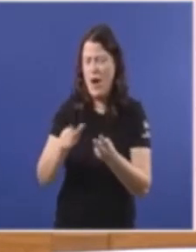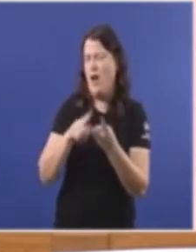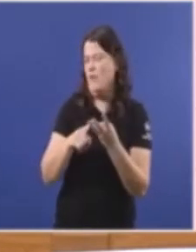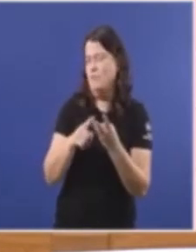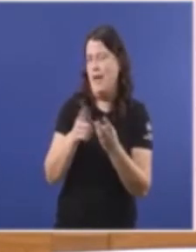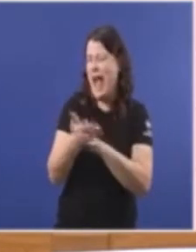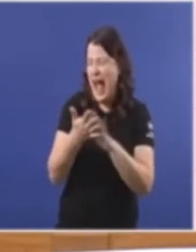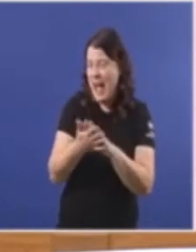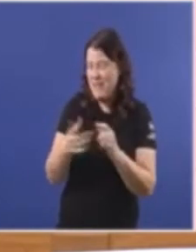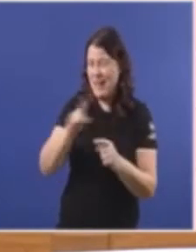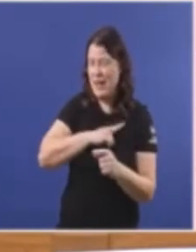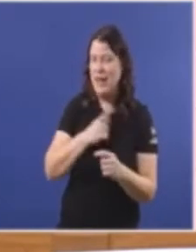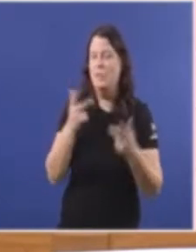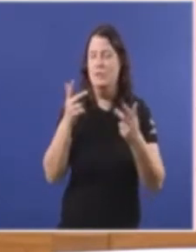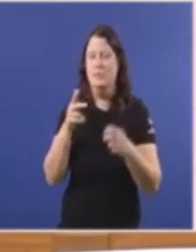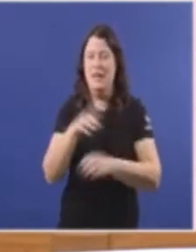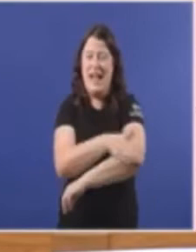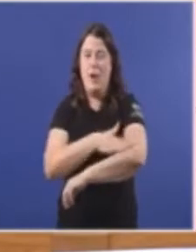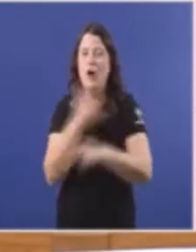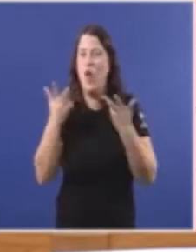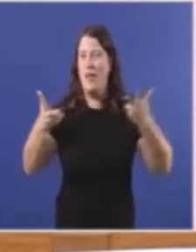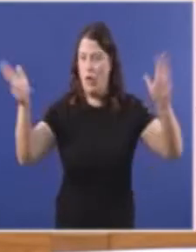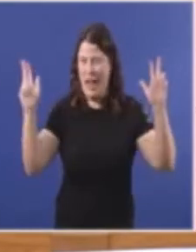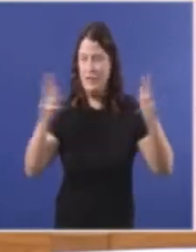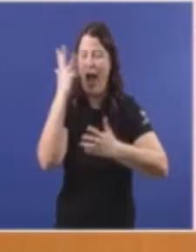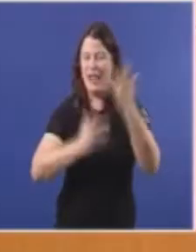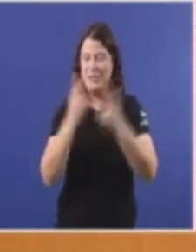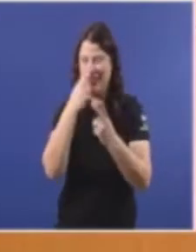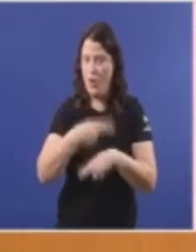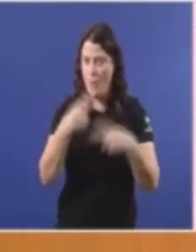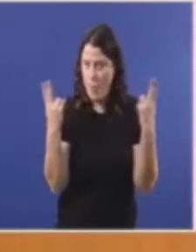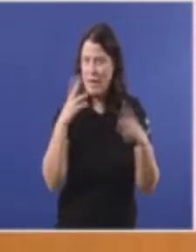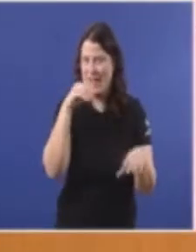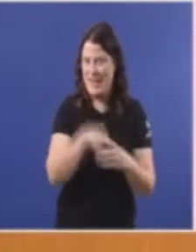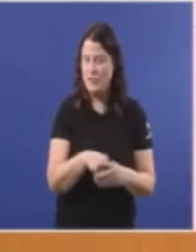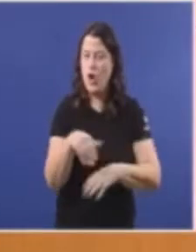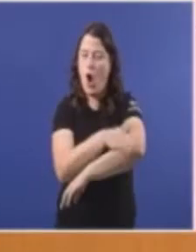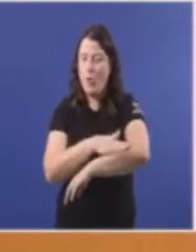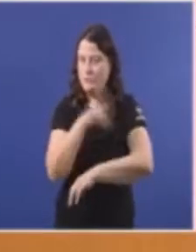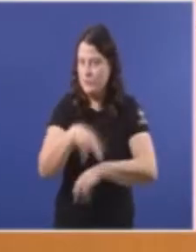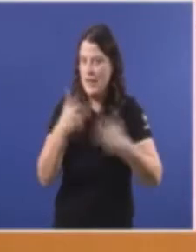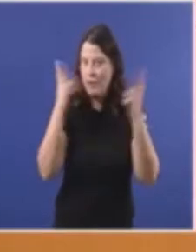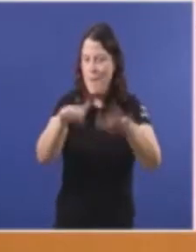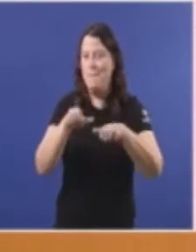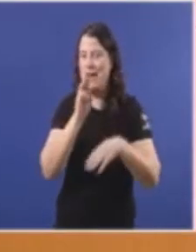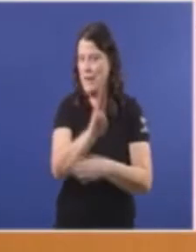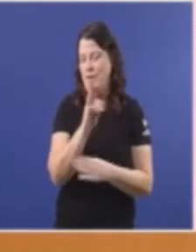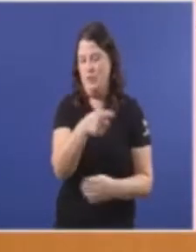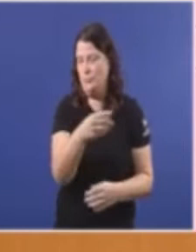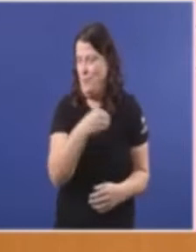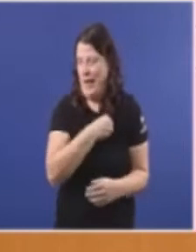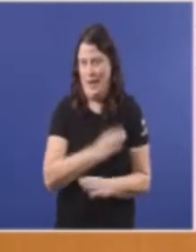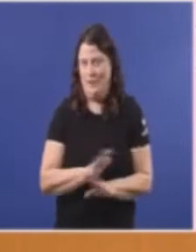Nun estado democrático Nunha administración pública Nun goberno democrático En un parlamento É lamentable